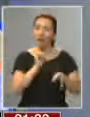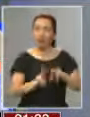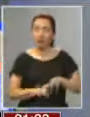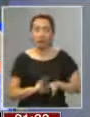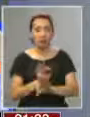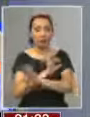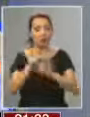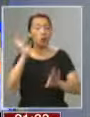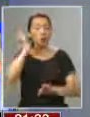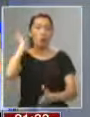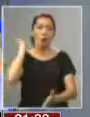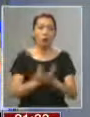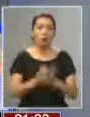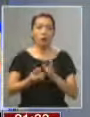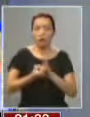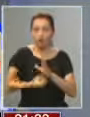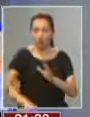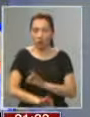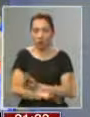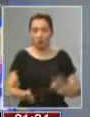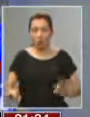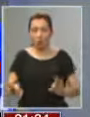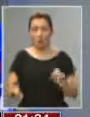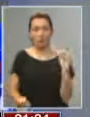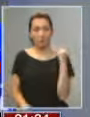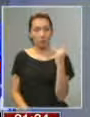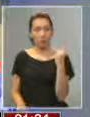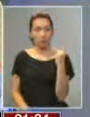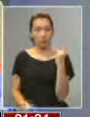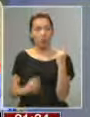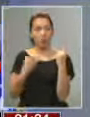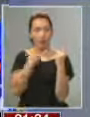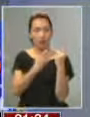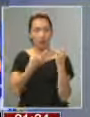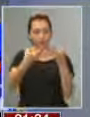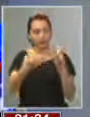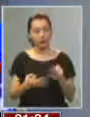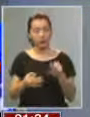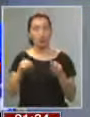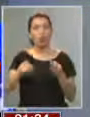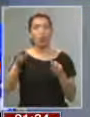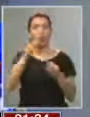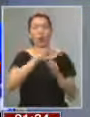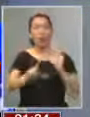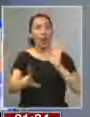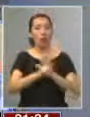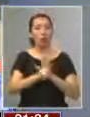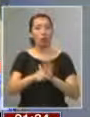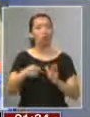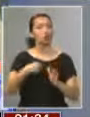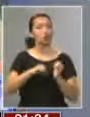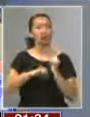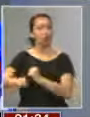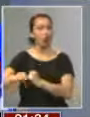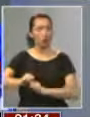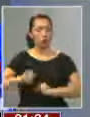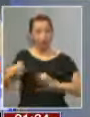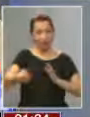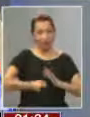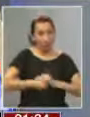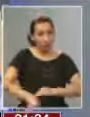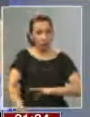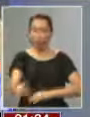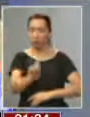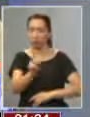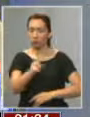Ninguna chilena va a ser obligada a abortar. Ninguna. Lo primero es que usemos el lenguaje apropiado. Aquí no hay una ley que yo soy contrario al aborto. Mi premisa